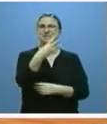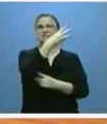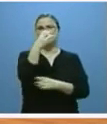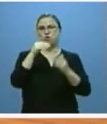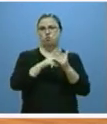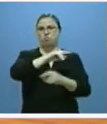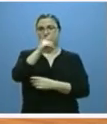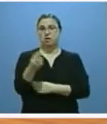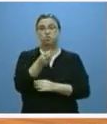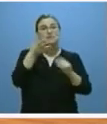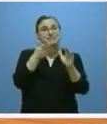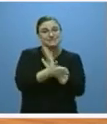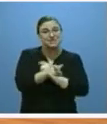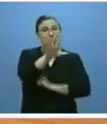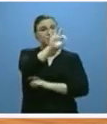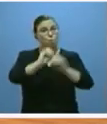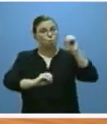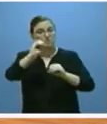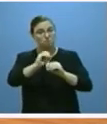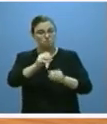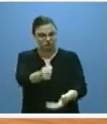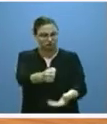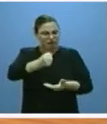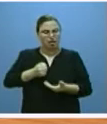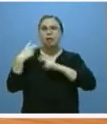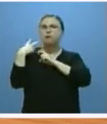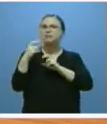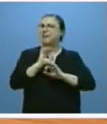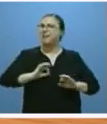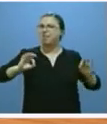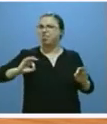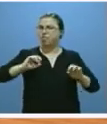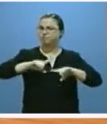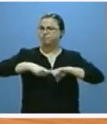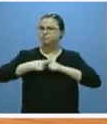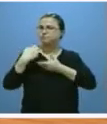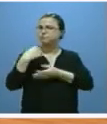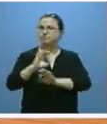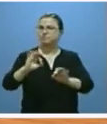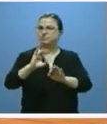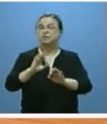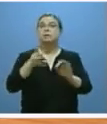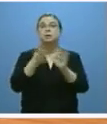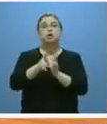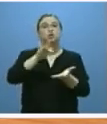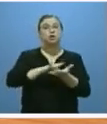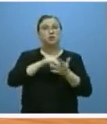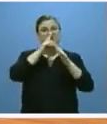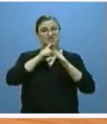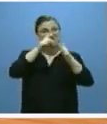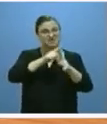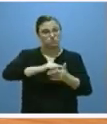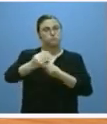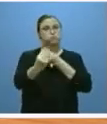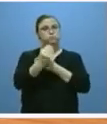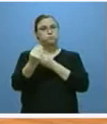% de contribuyentes no tributará al heredar de familiares directos. Está recaudando por sexto año consecutivo el